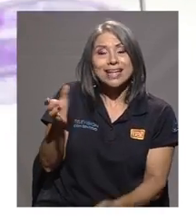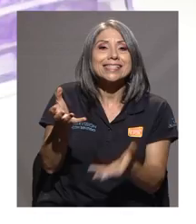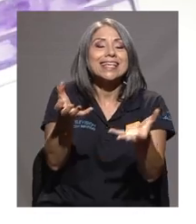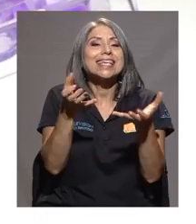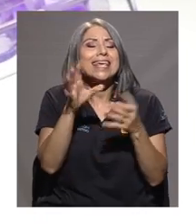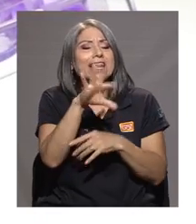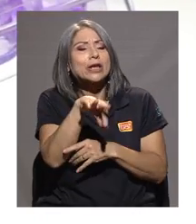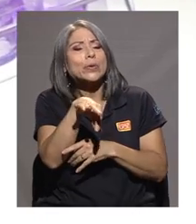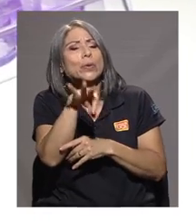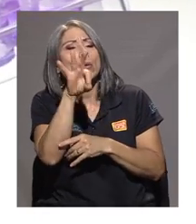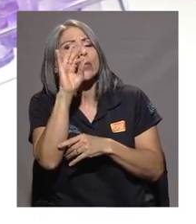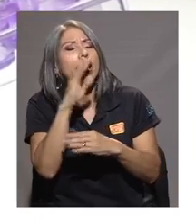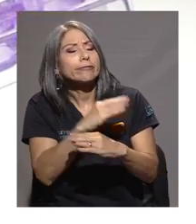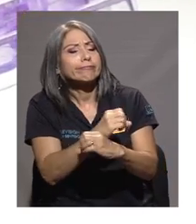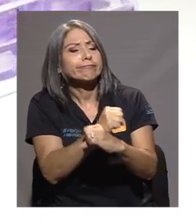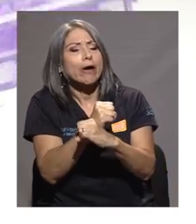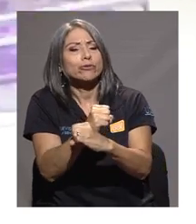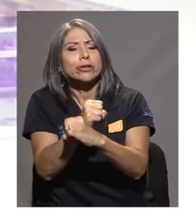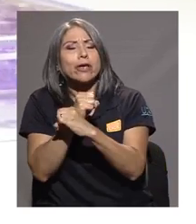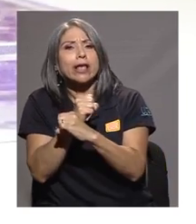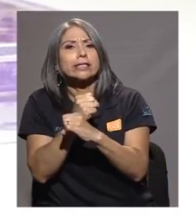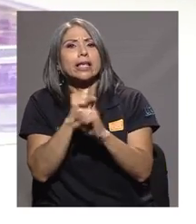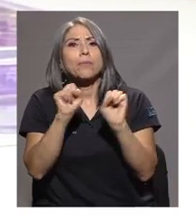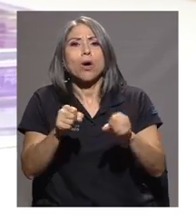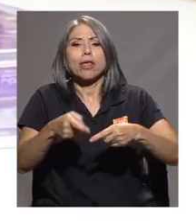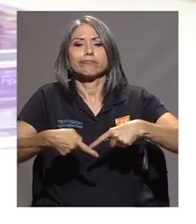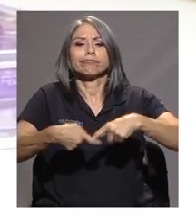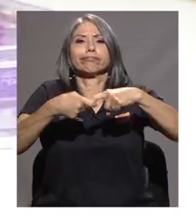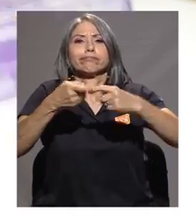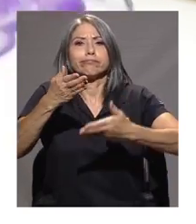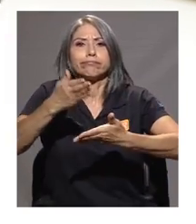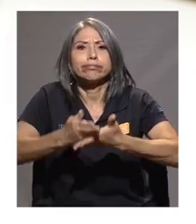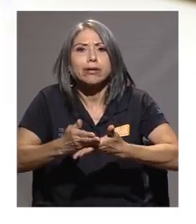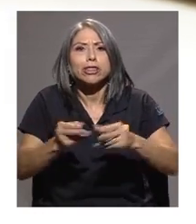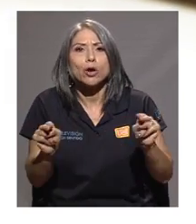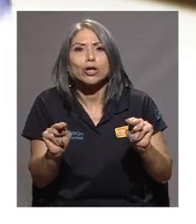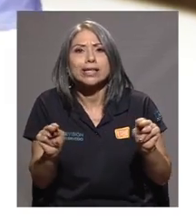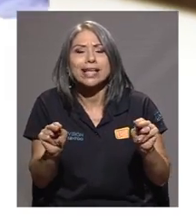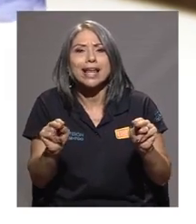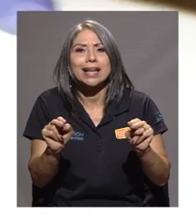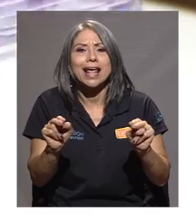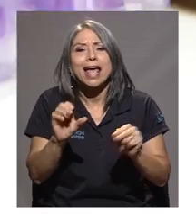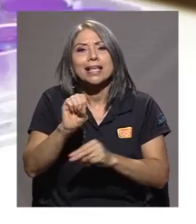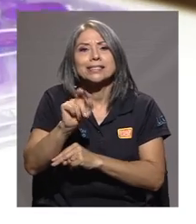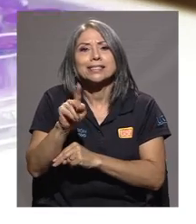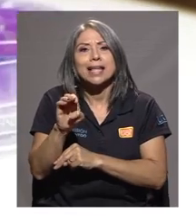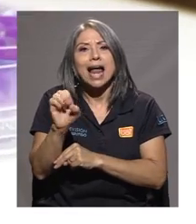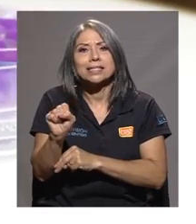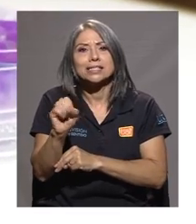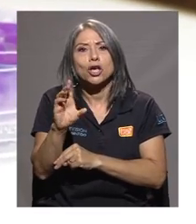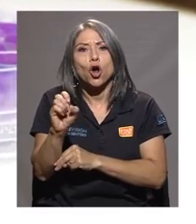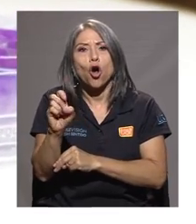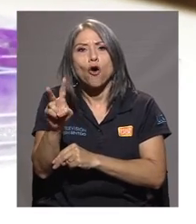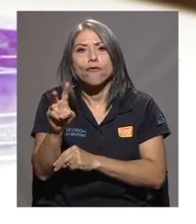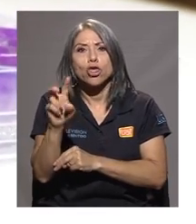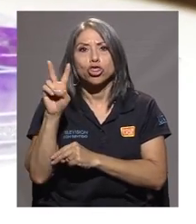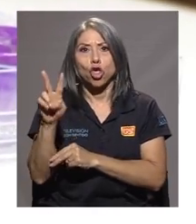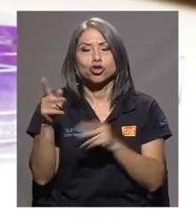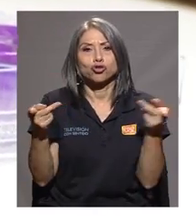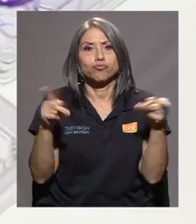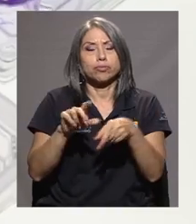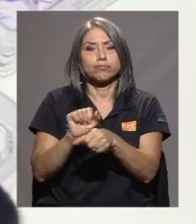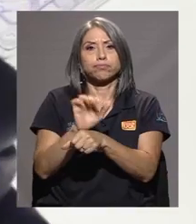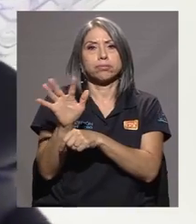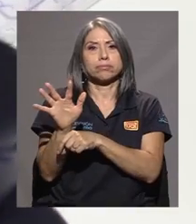identificar anticuerpos neutralizantes contra el SARS-CoV-2 que provoca la enfermedad COVID-19,